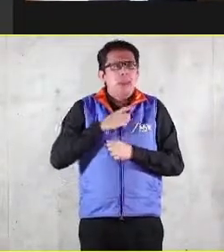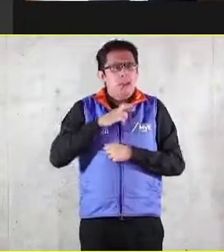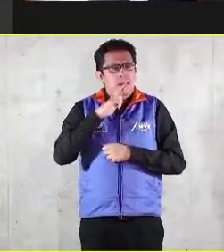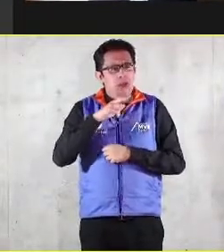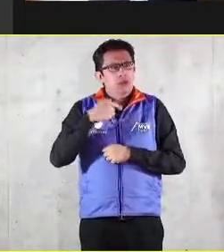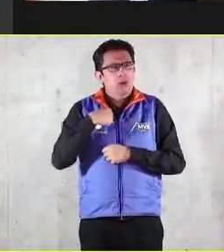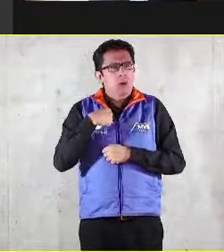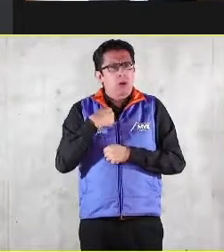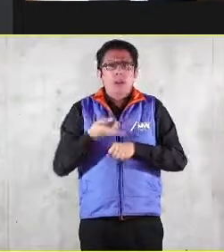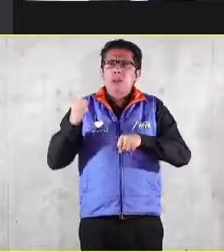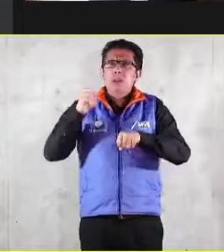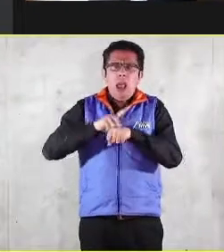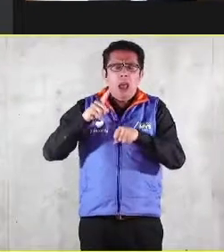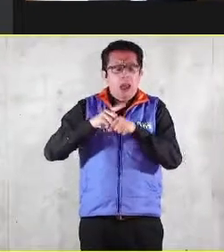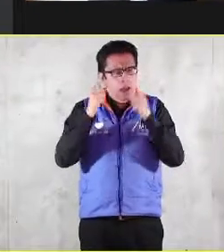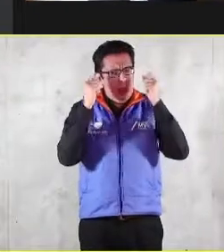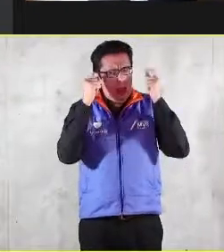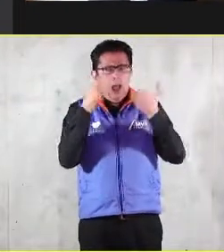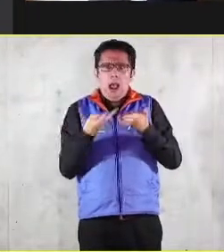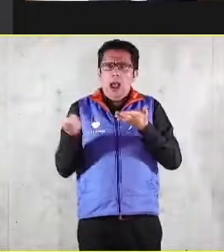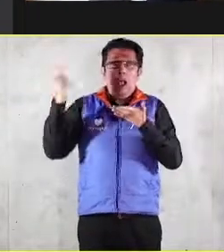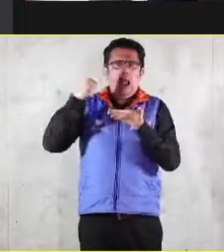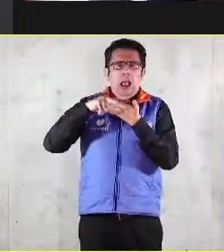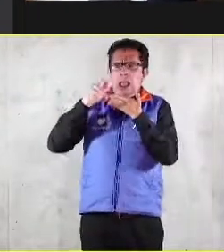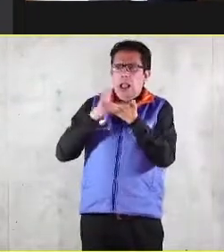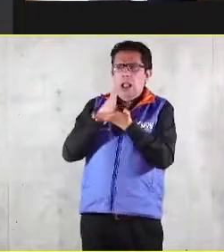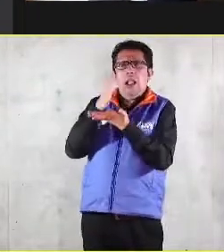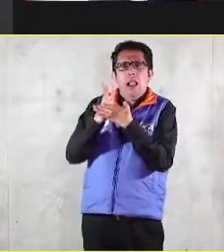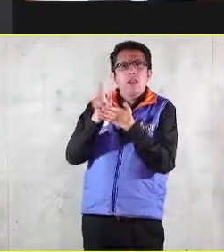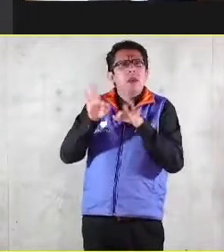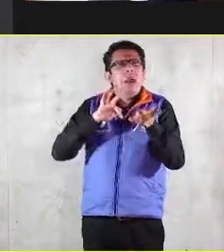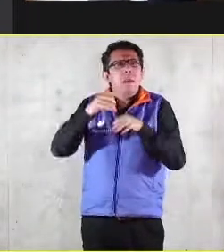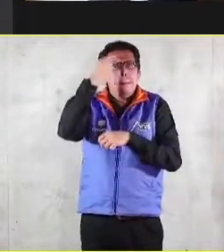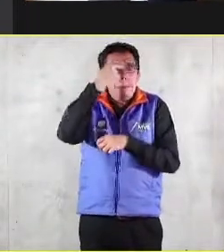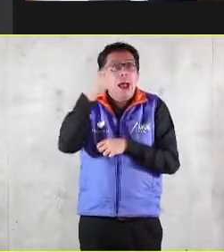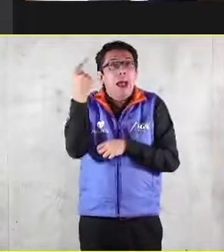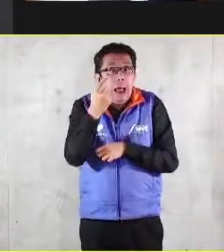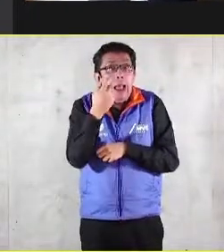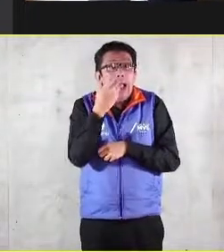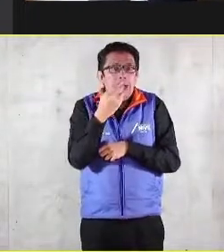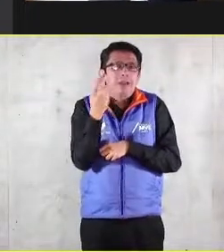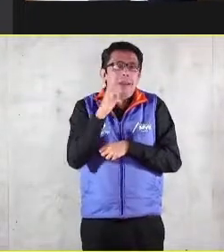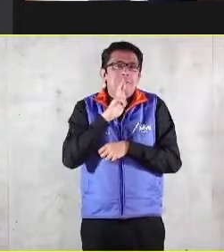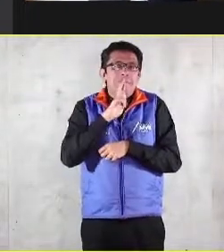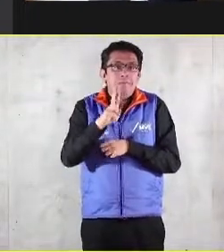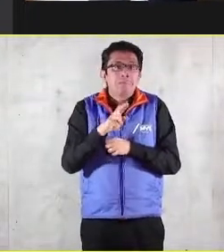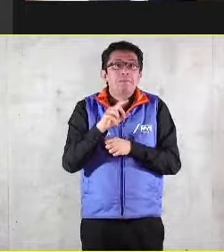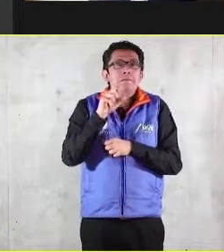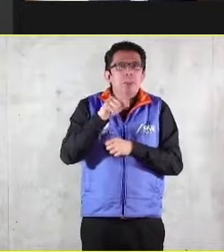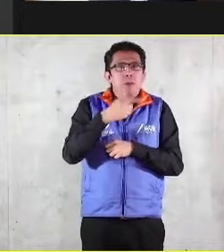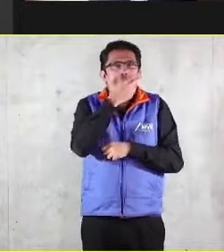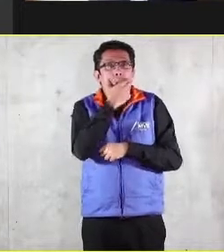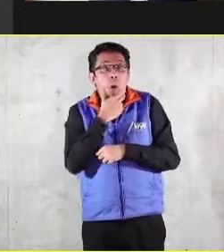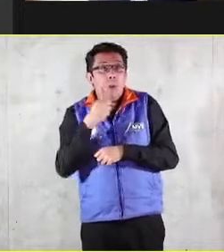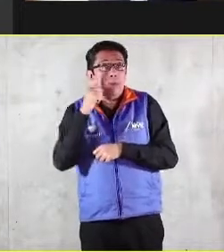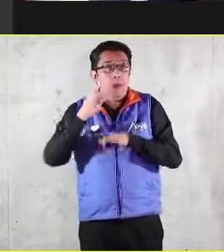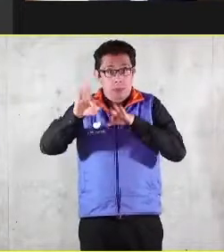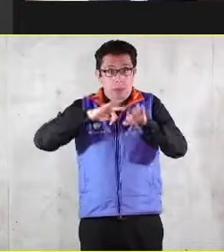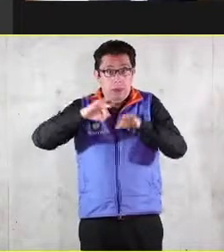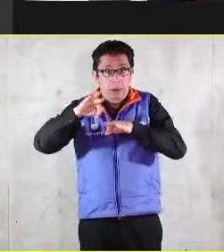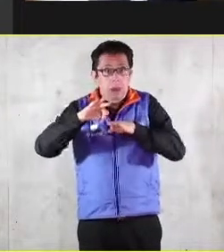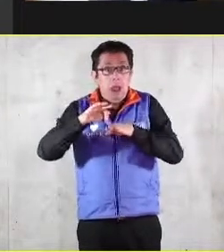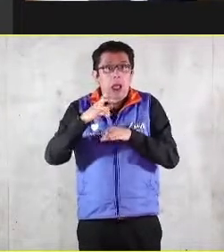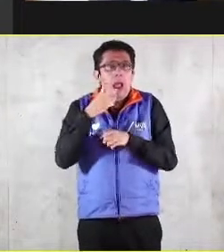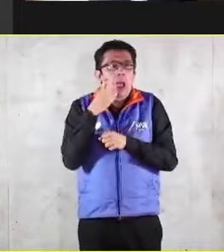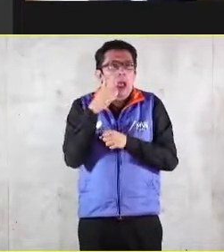me levanto todos los días a trabajar, y en el fondo hay que reconocer que el acto del hombre y la mujer que trabaja trasciende lo